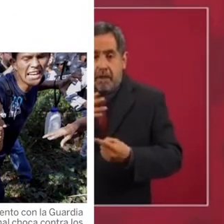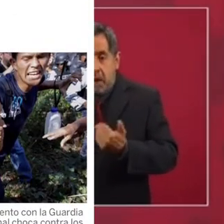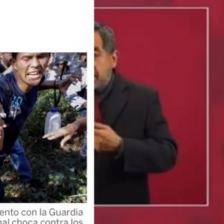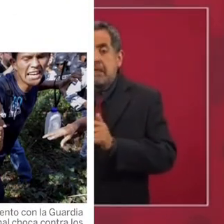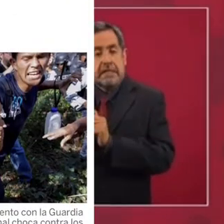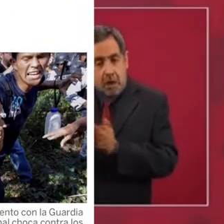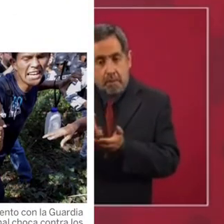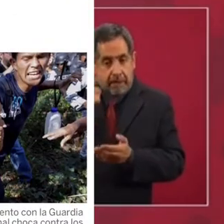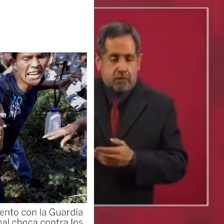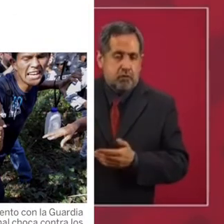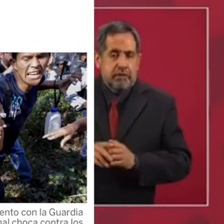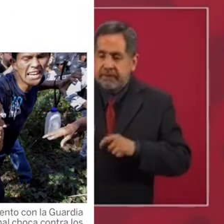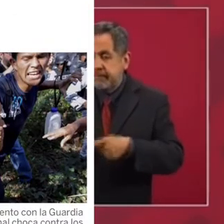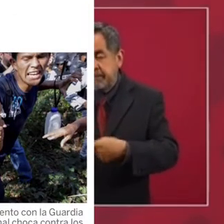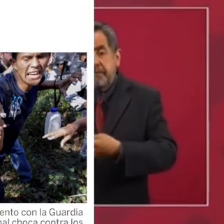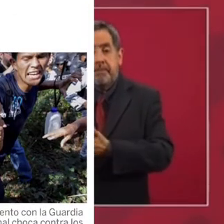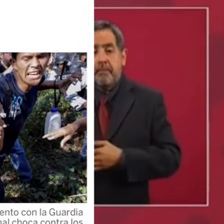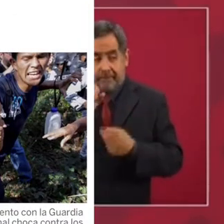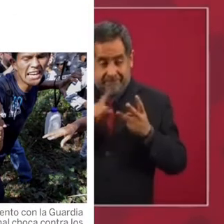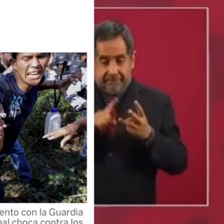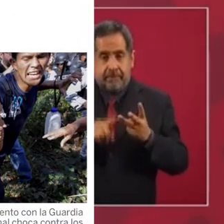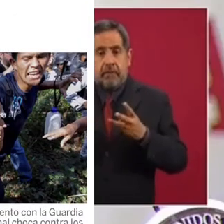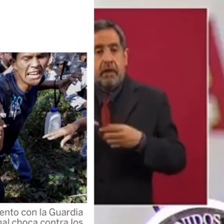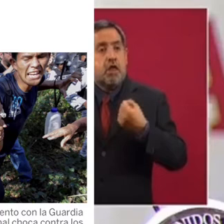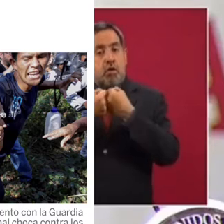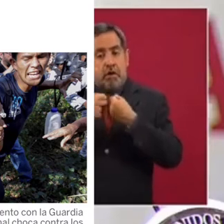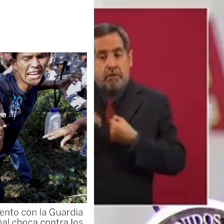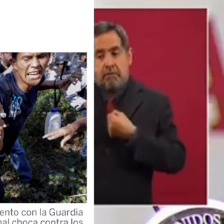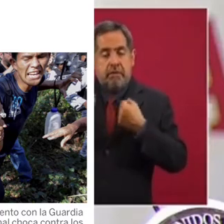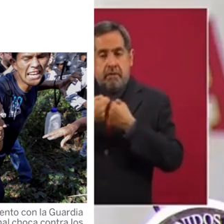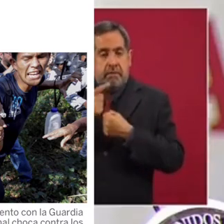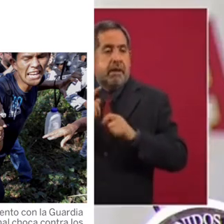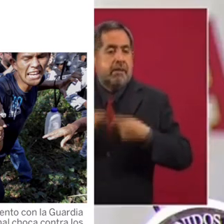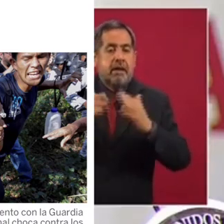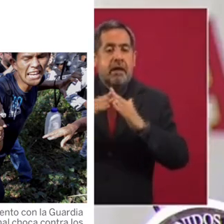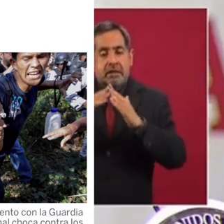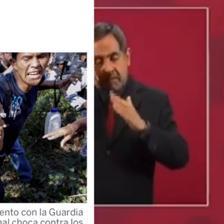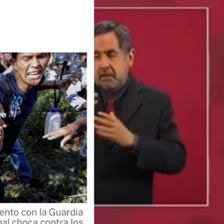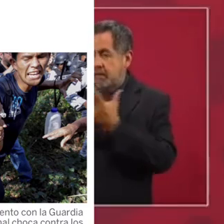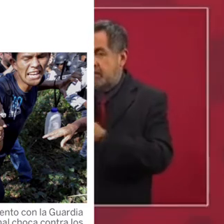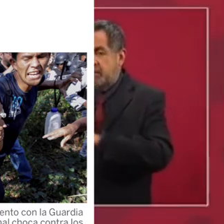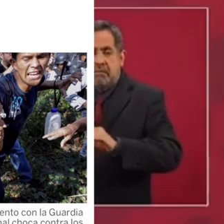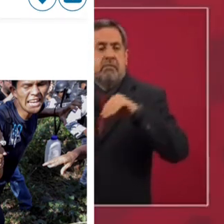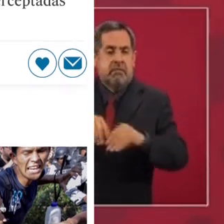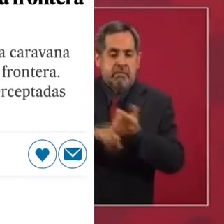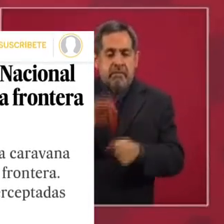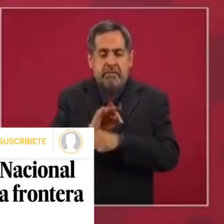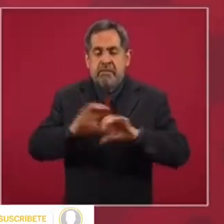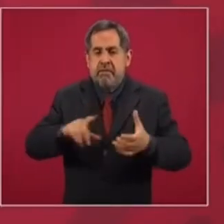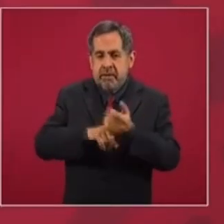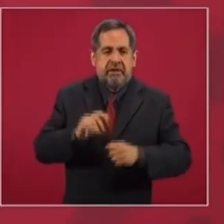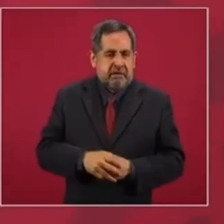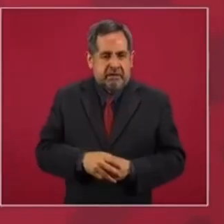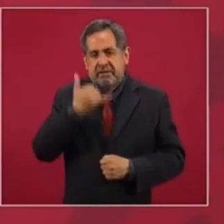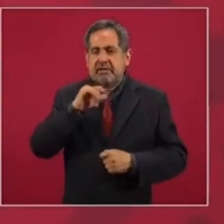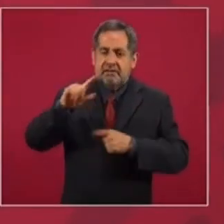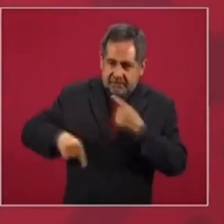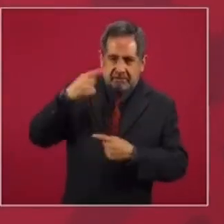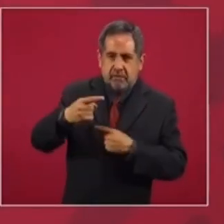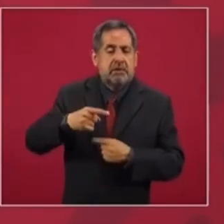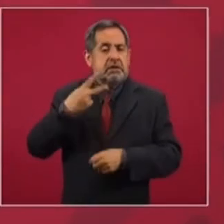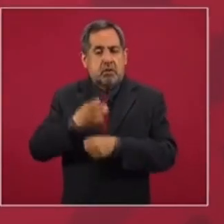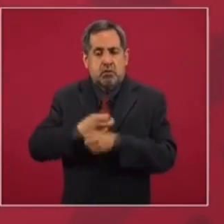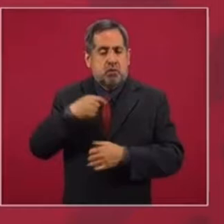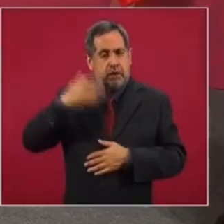dinero se utilizó para abrir casas en la frontera norte de protección a migrantes. Y la segunda vez que estuve de